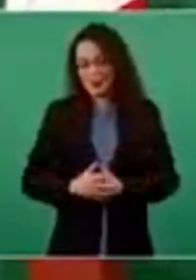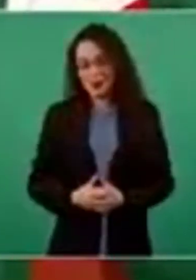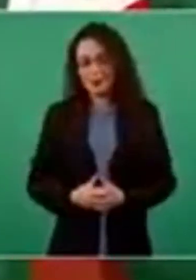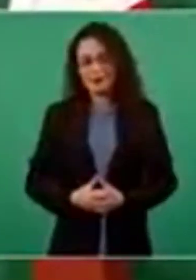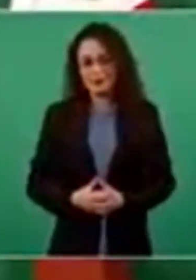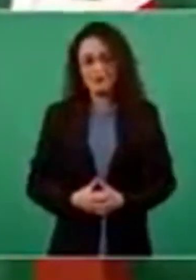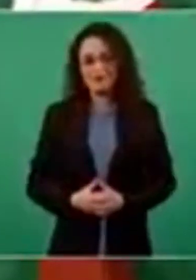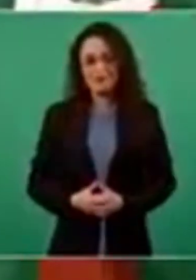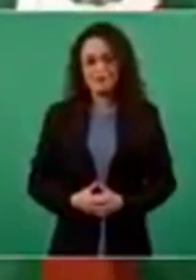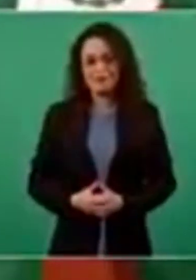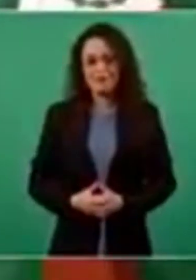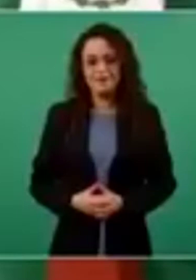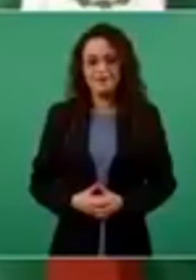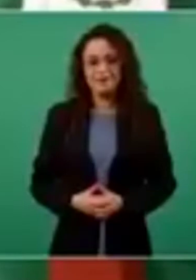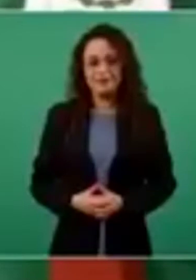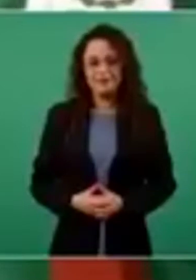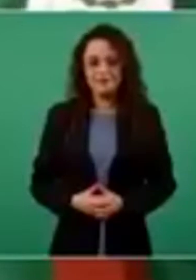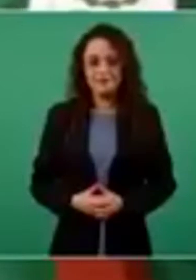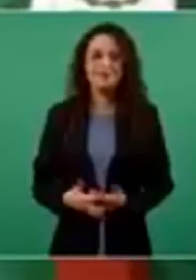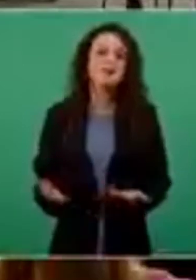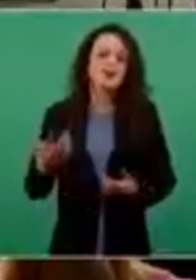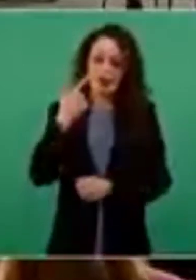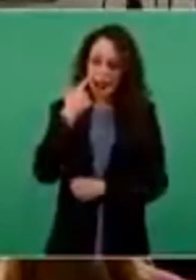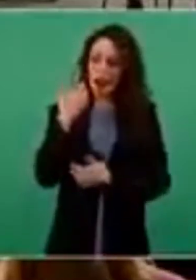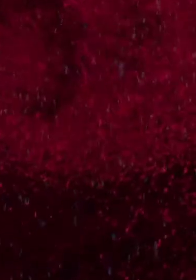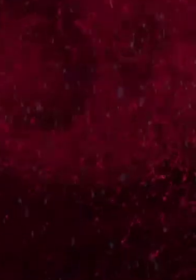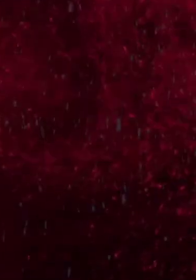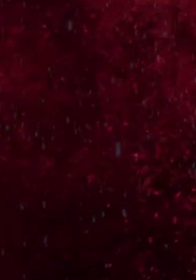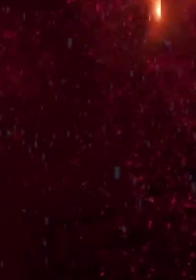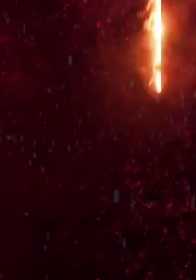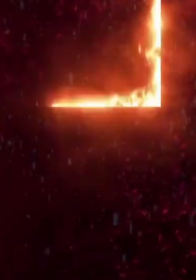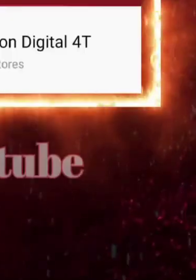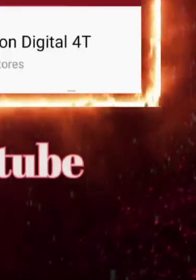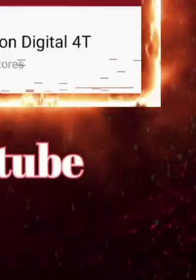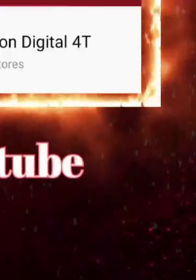A ver, sí, o sea…